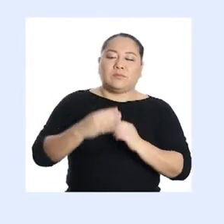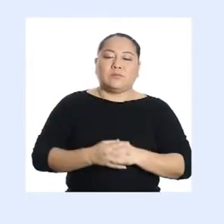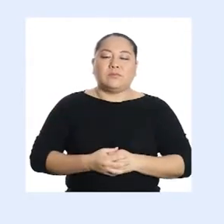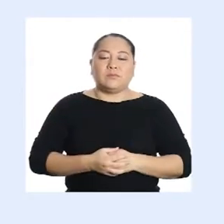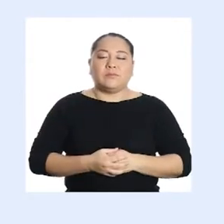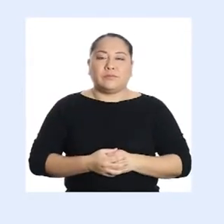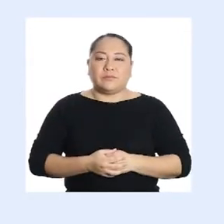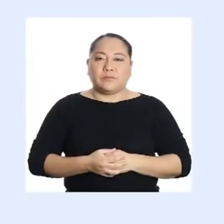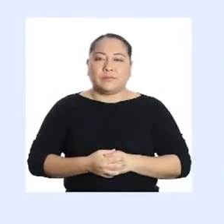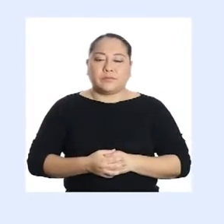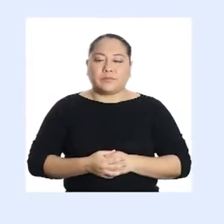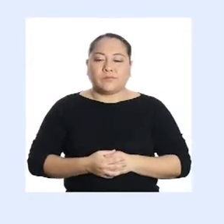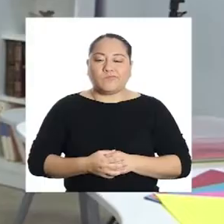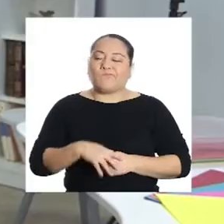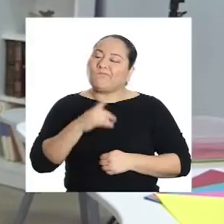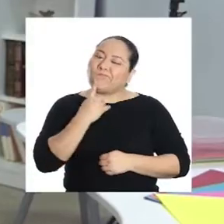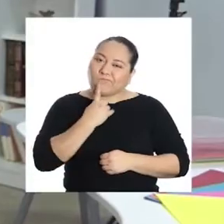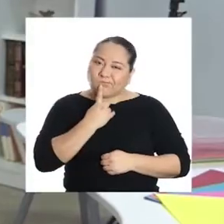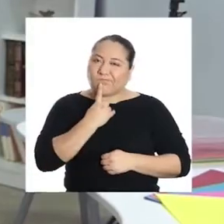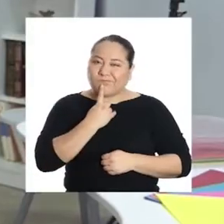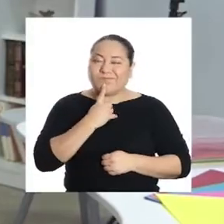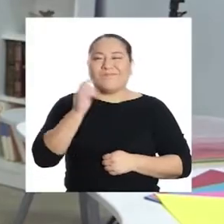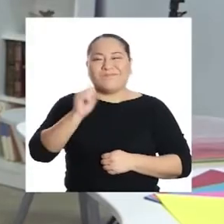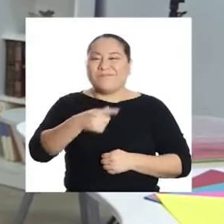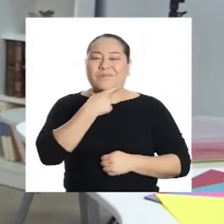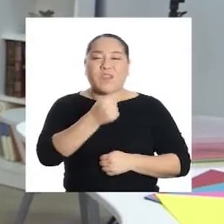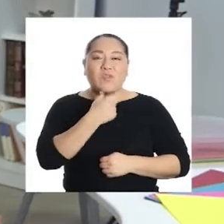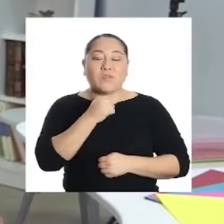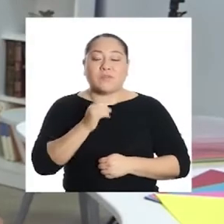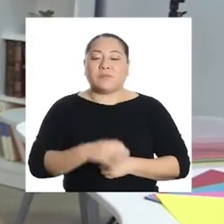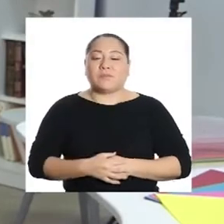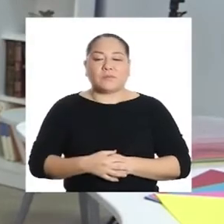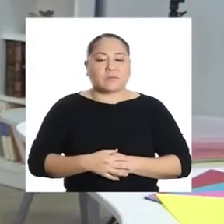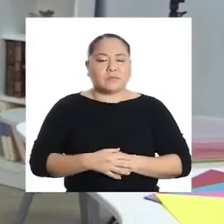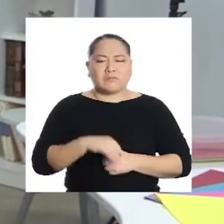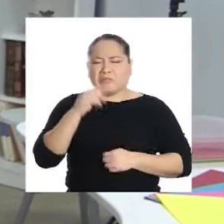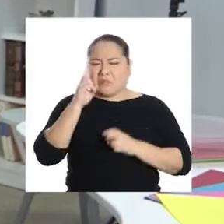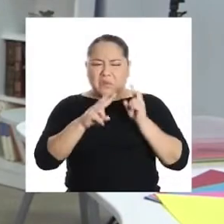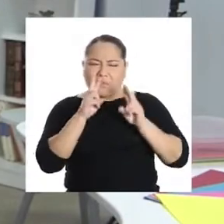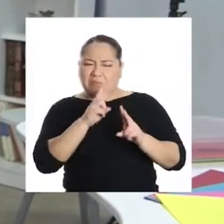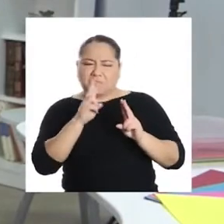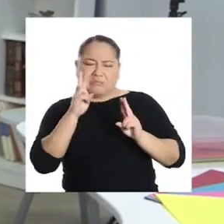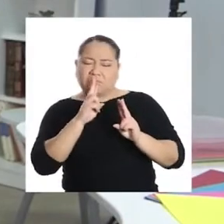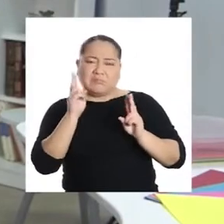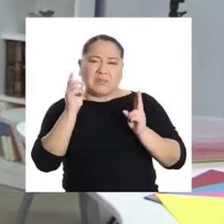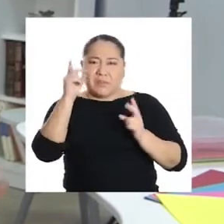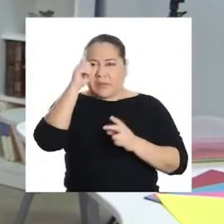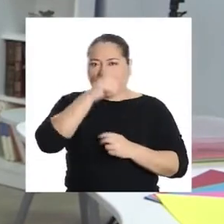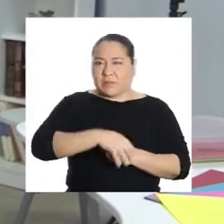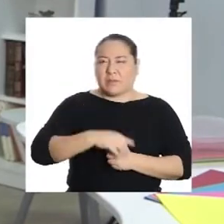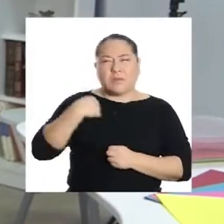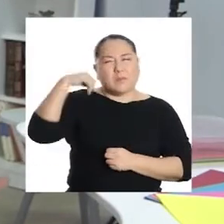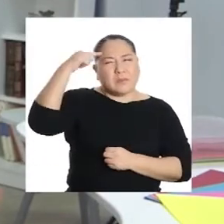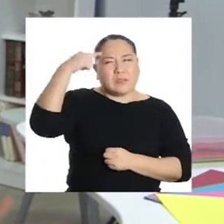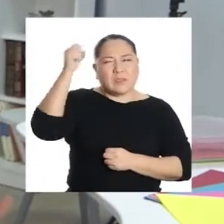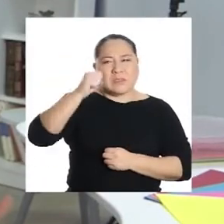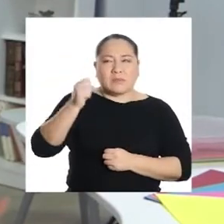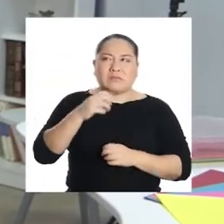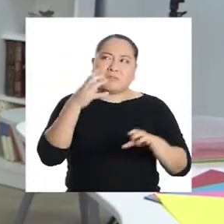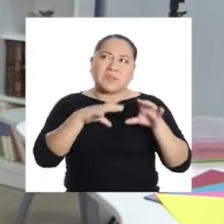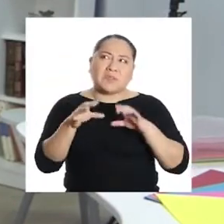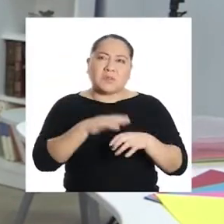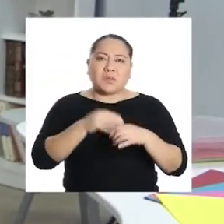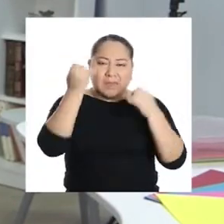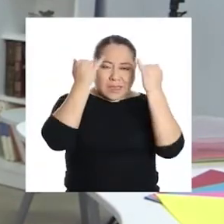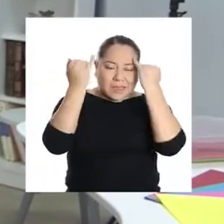parte superior. Me encanta. Y no se ve tan complicado, ¿no? Creo que podemos hacer